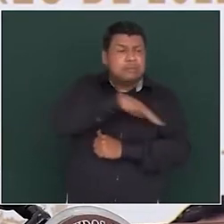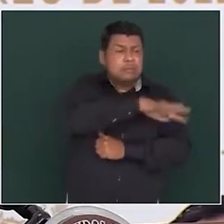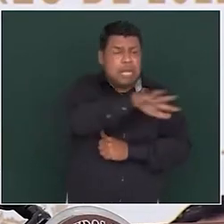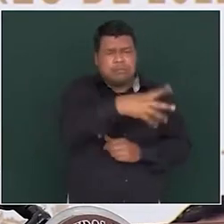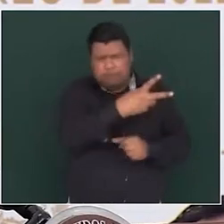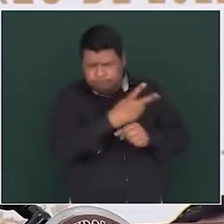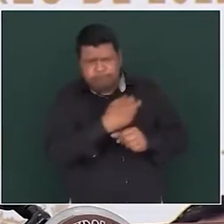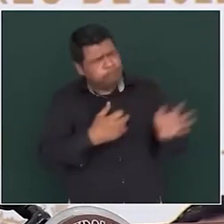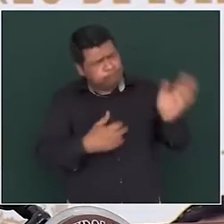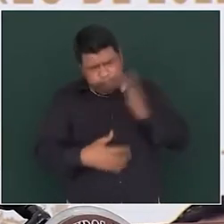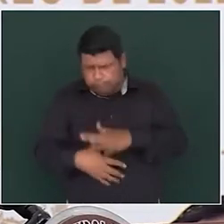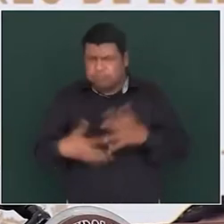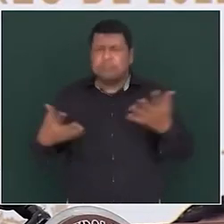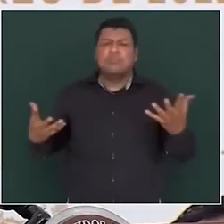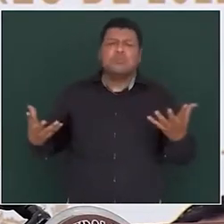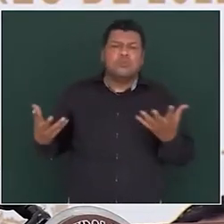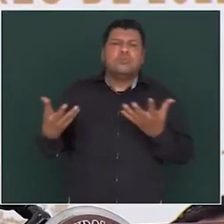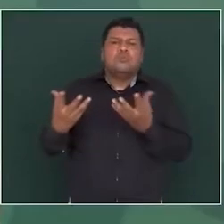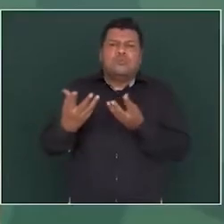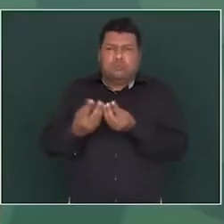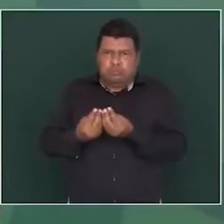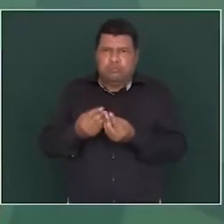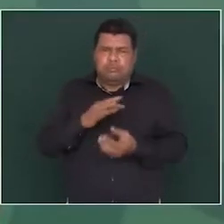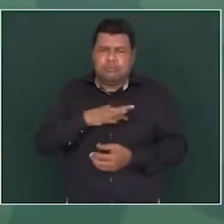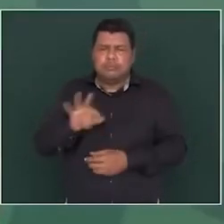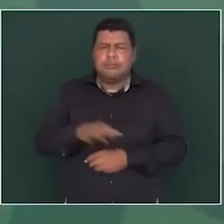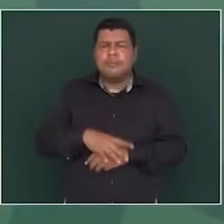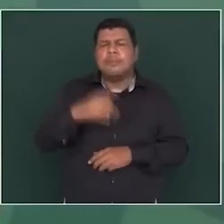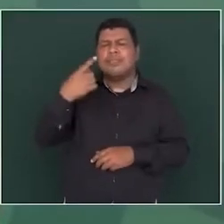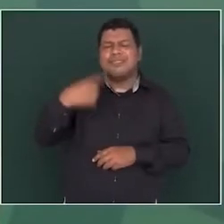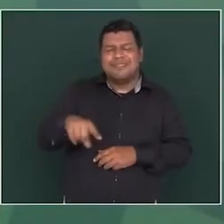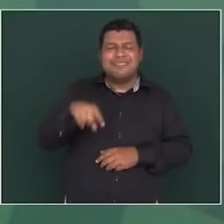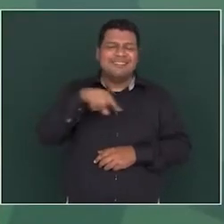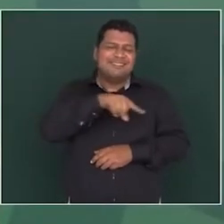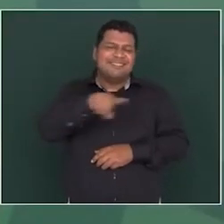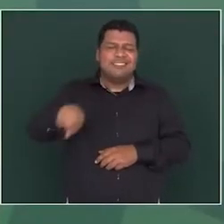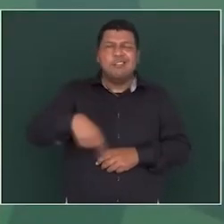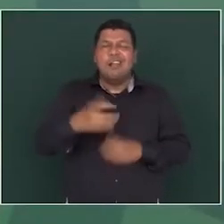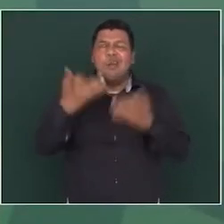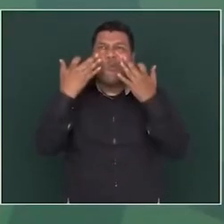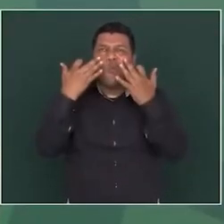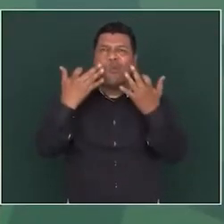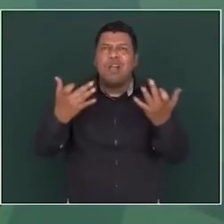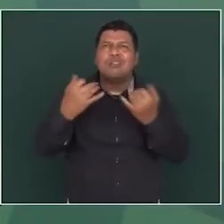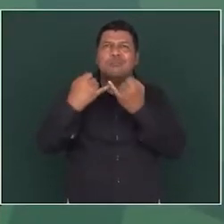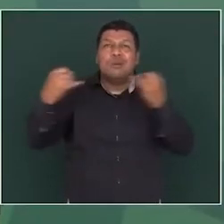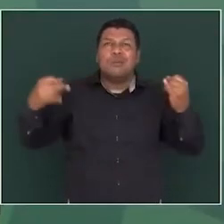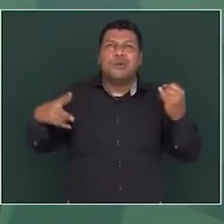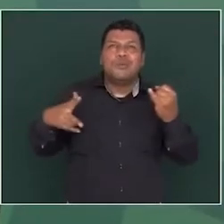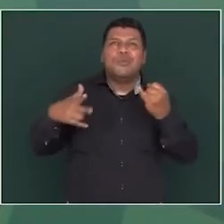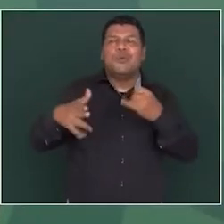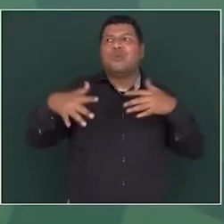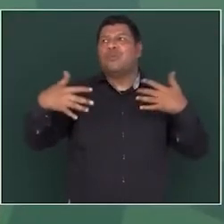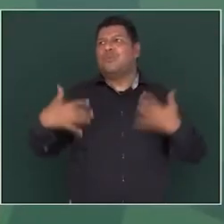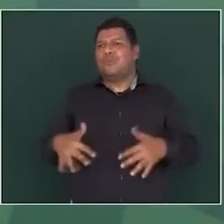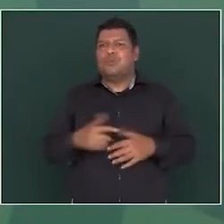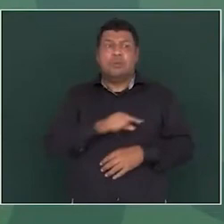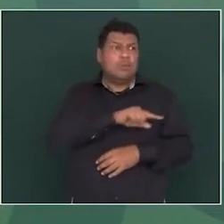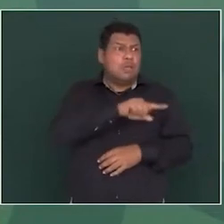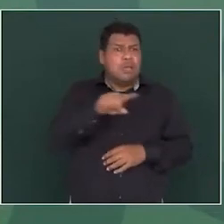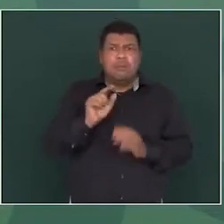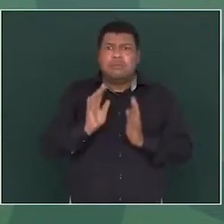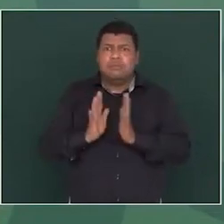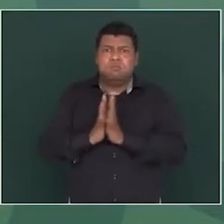municipios que están cercanos ahí van a tener su espacio para que presencien también esta actividad importante que ellos participaron mucho